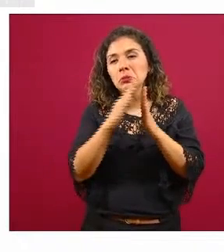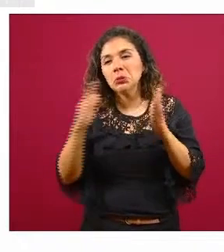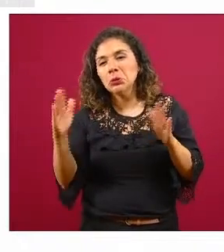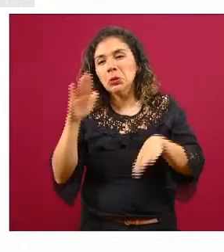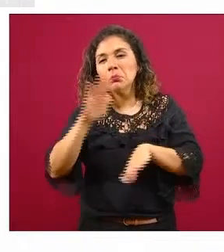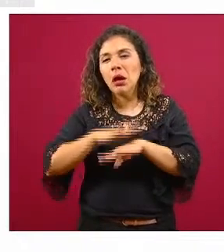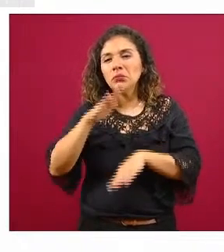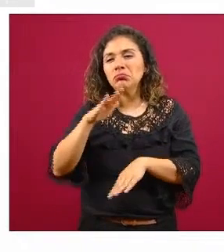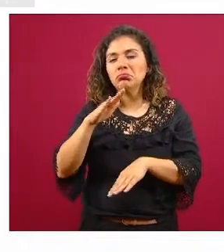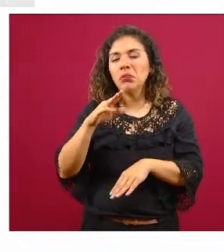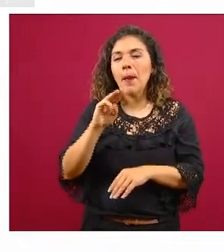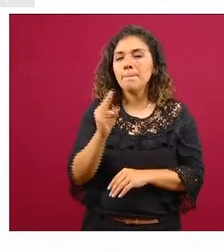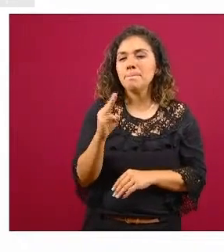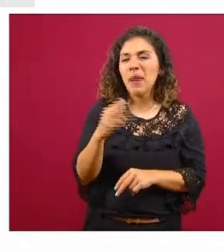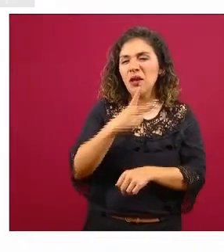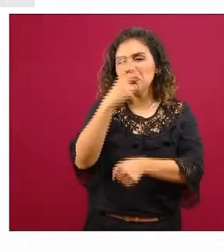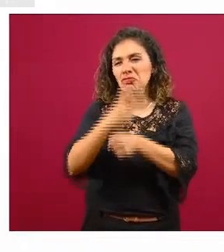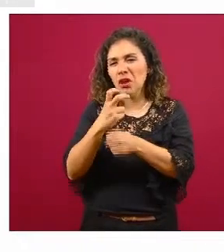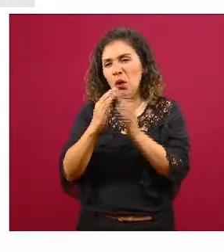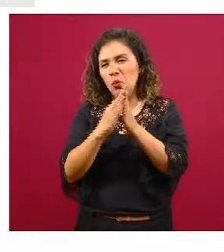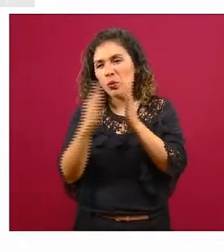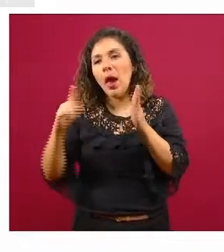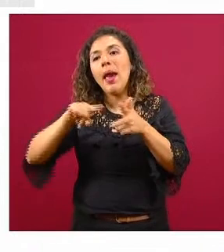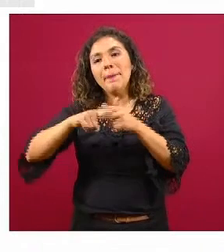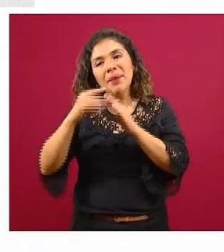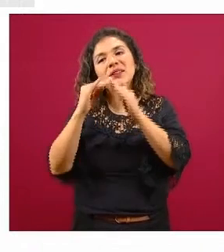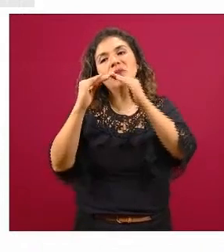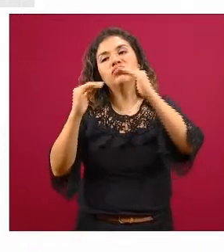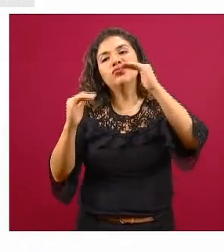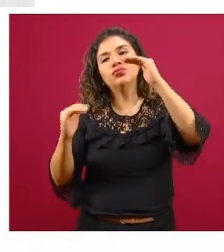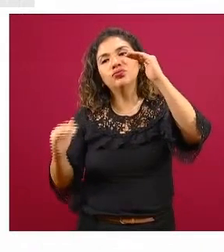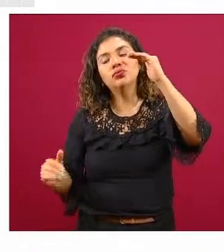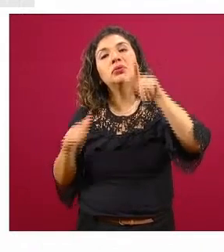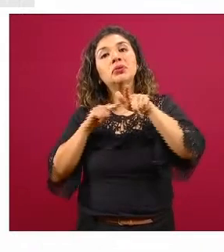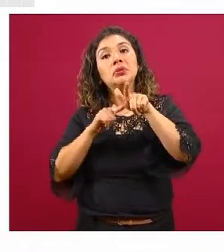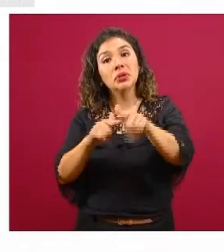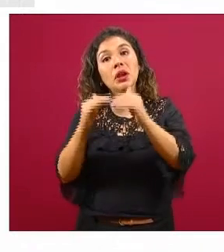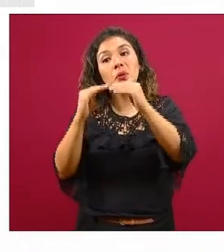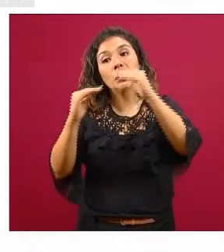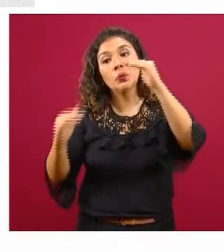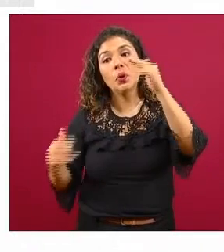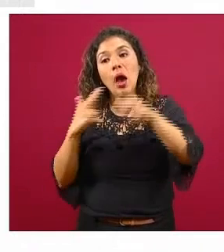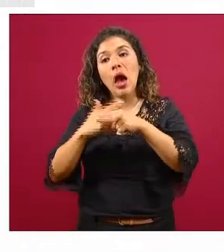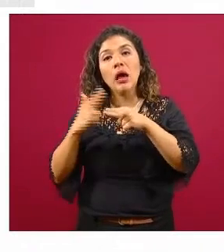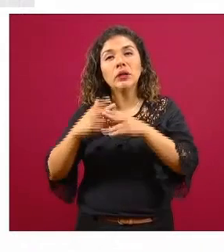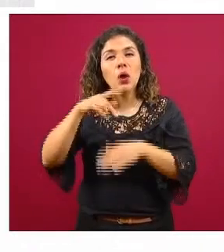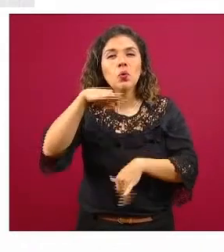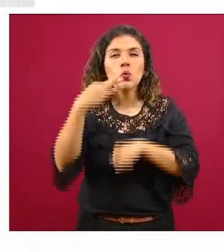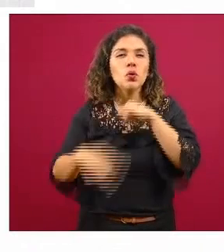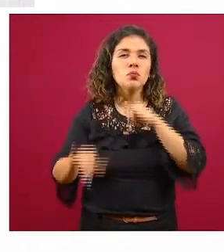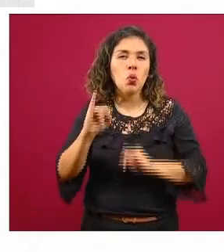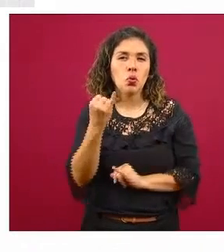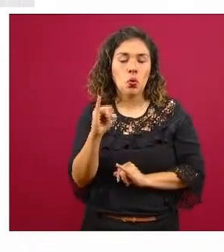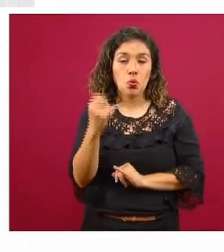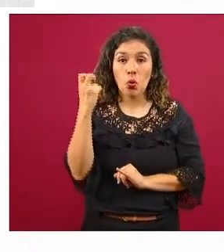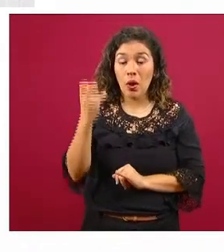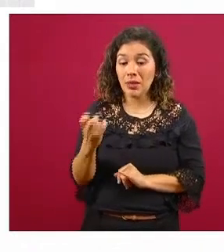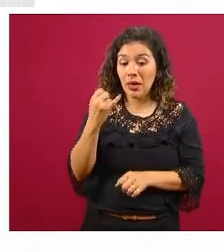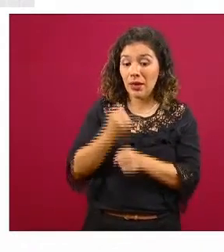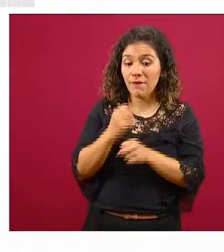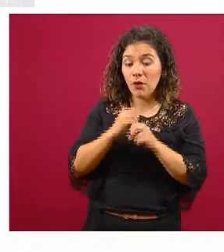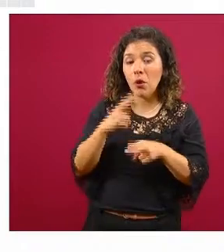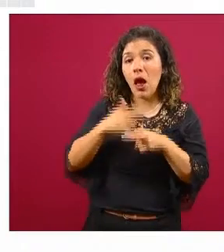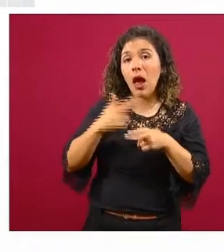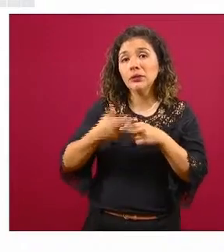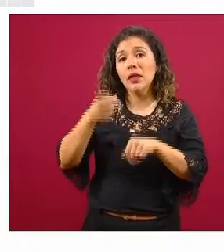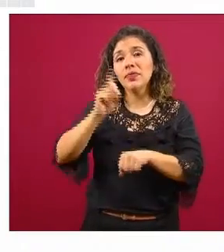la segunda quincena de mayo comenzó a disminuir y esto se ha mantenido hasta fines de junio los datos que yo estoy mostrando es hasta